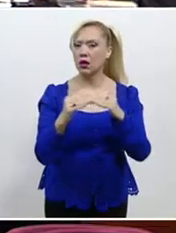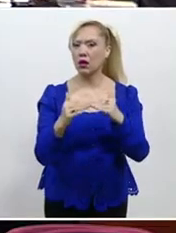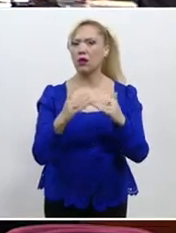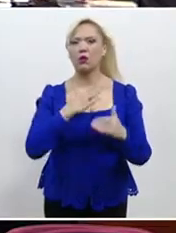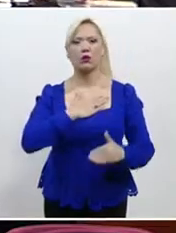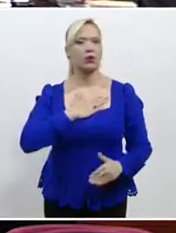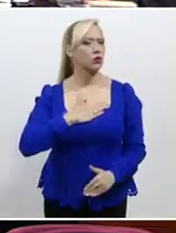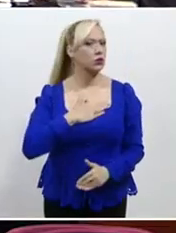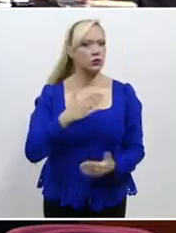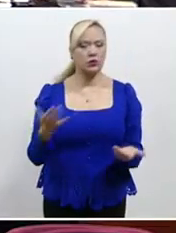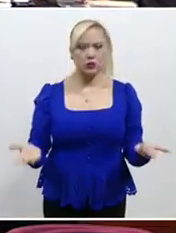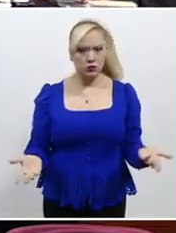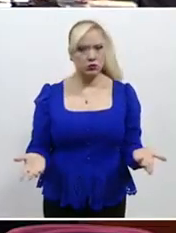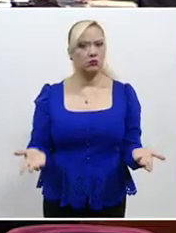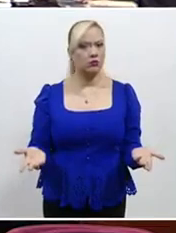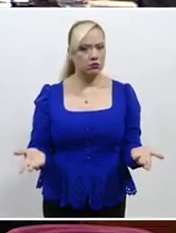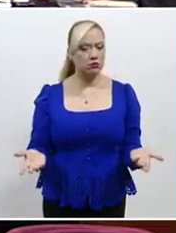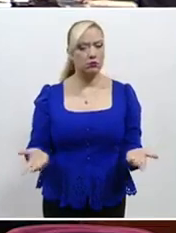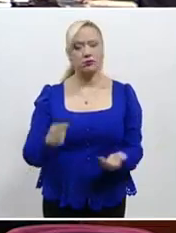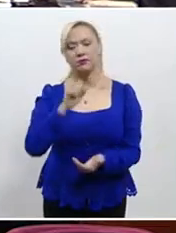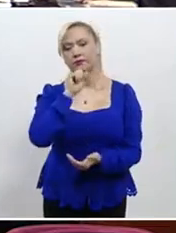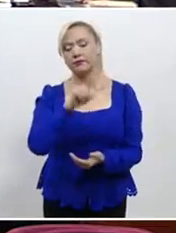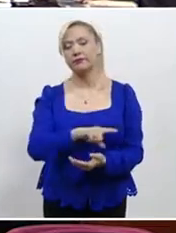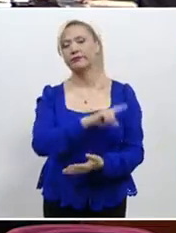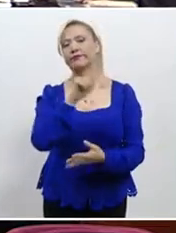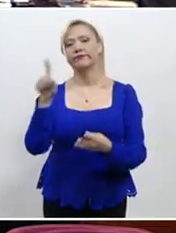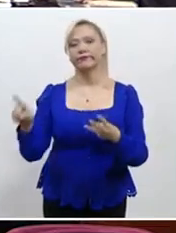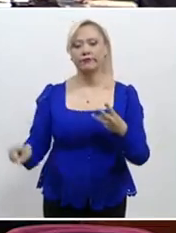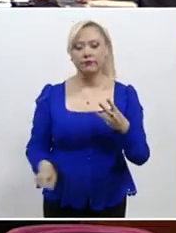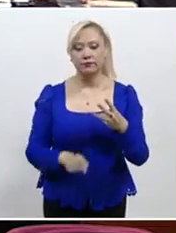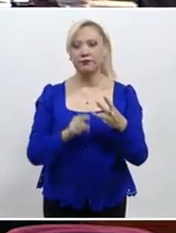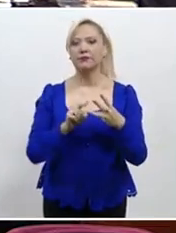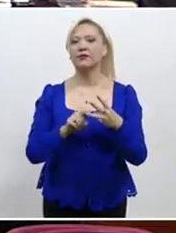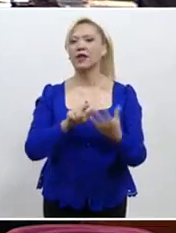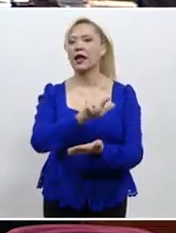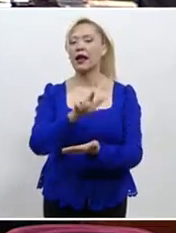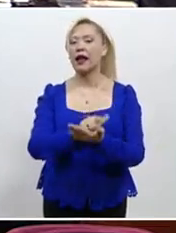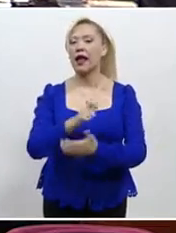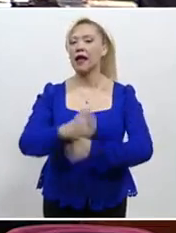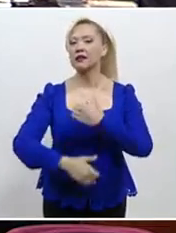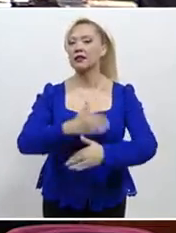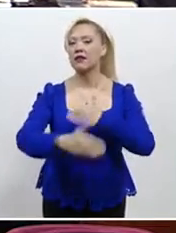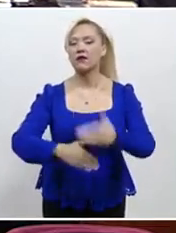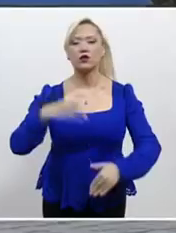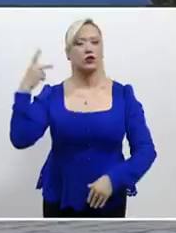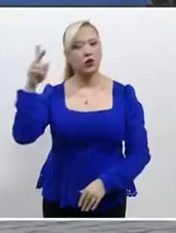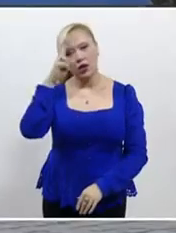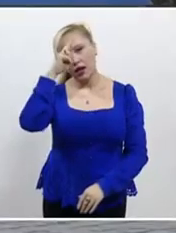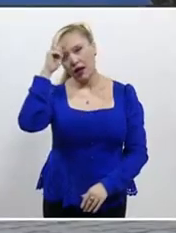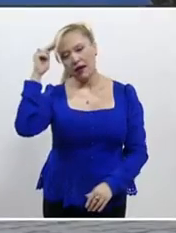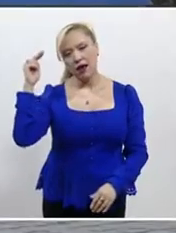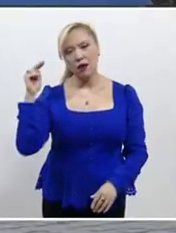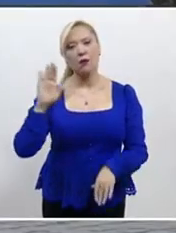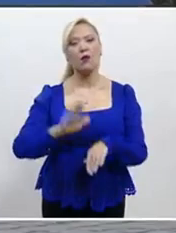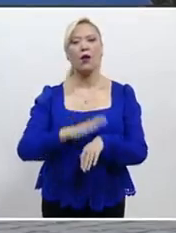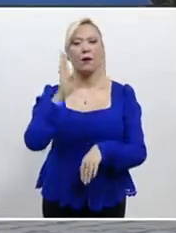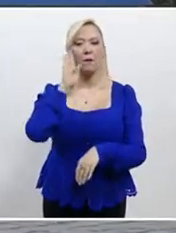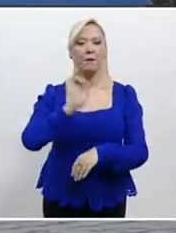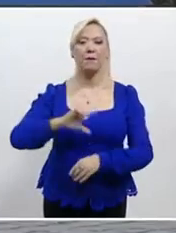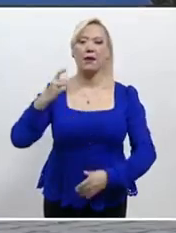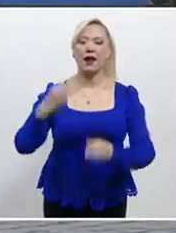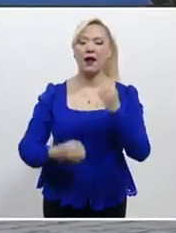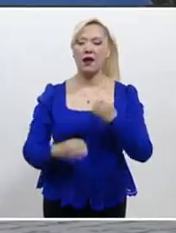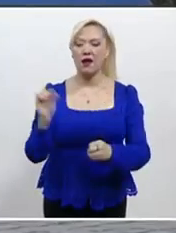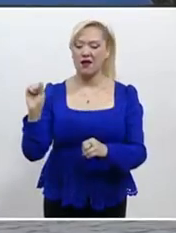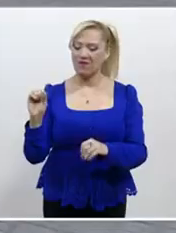El Pleno dejó en lista un asunto más relacionado con la ley de archivos de Nayarit, pues la ministra ponente realizará